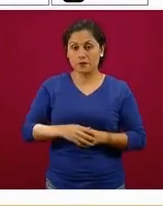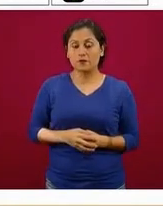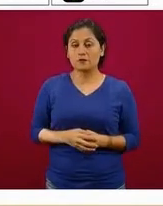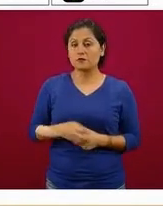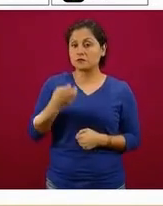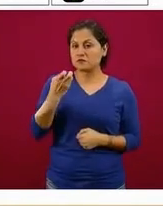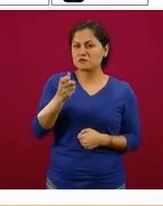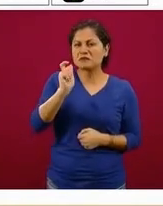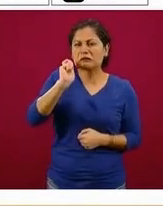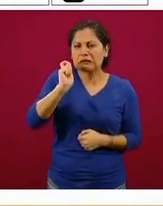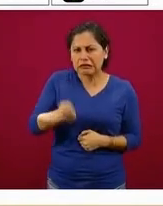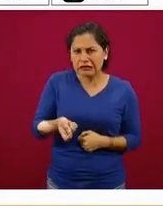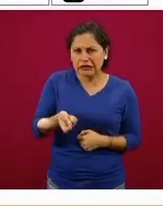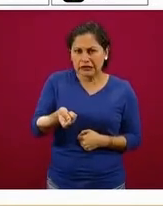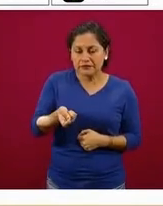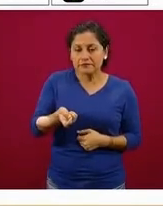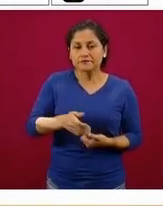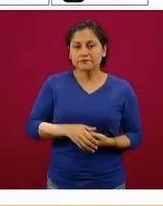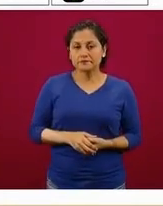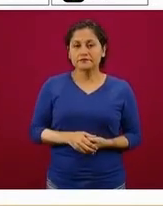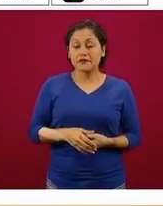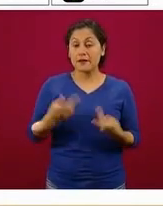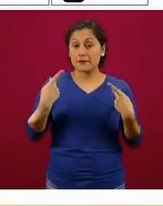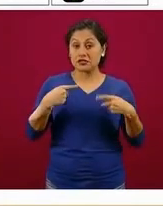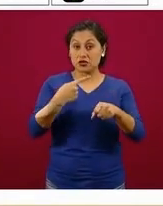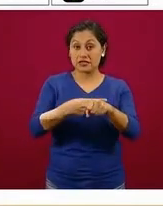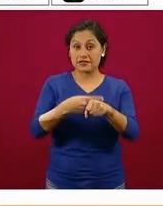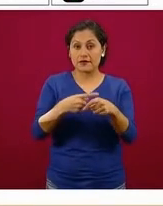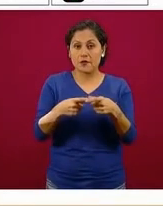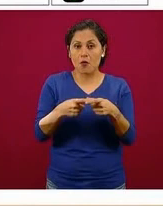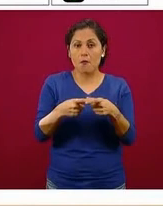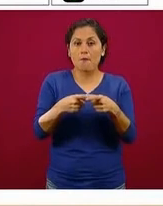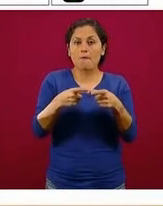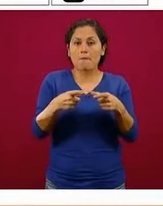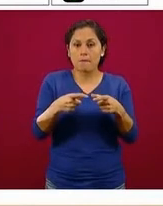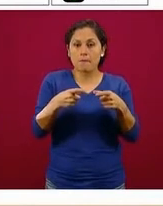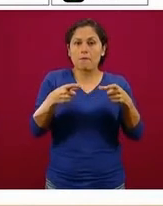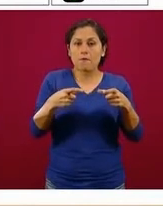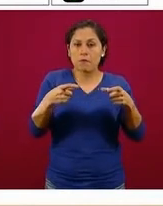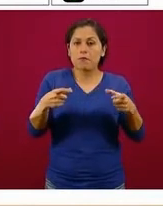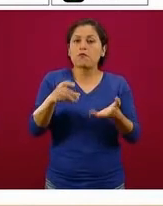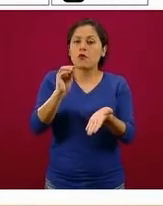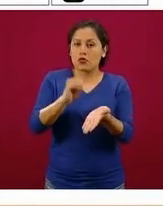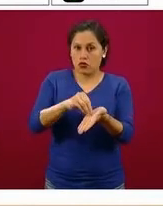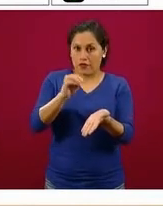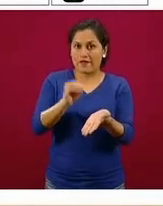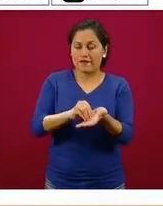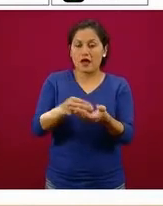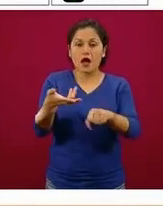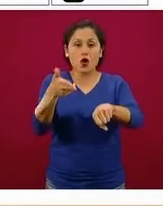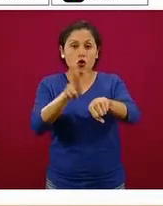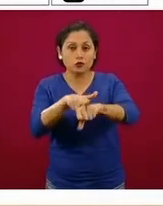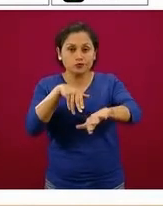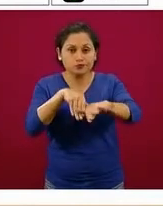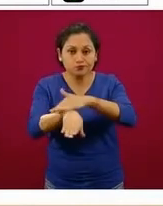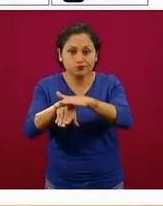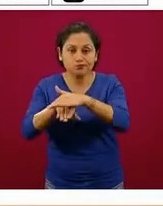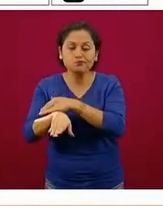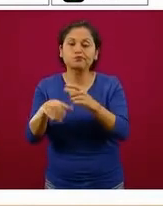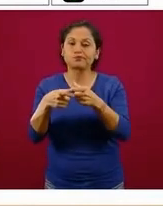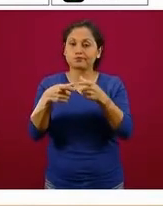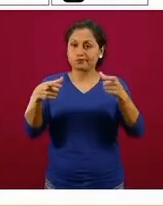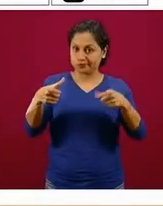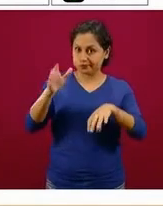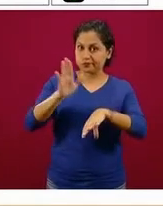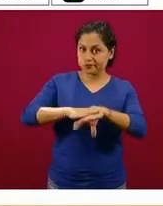al incremento de casos de hospitalizaciones, de ocupación hospitalaria o de